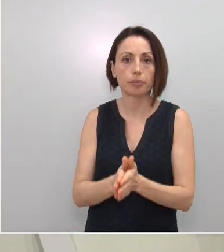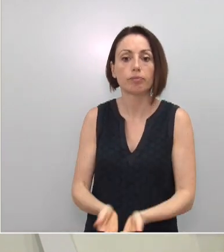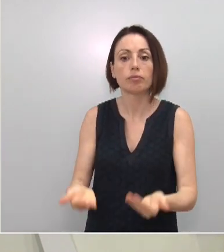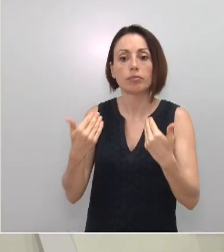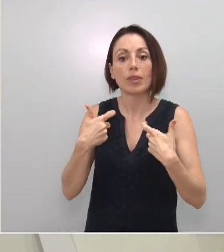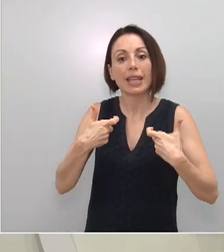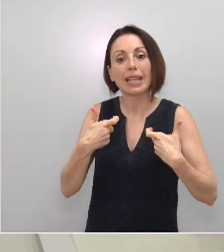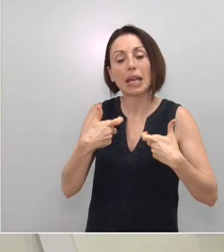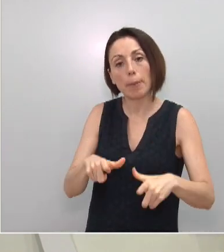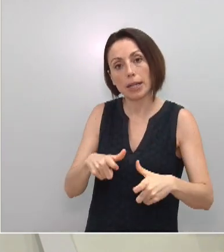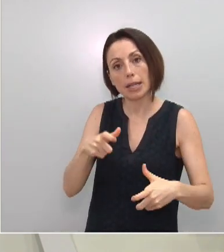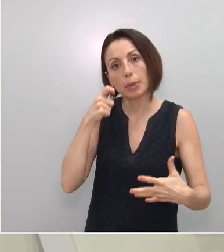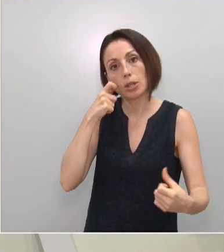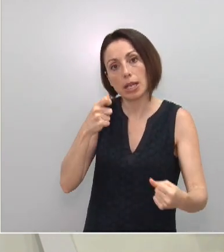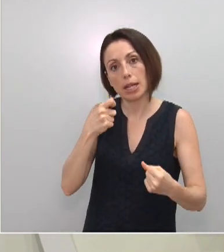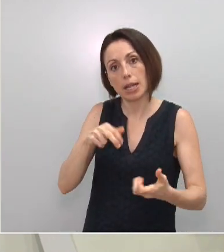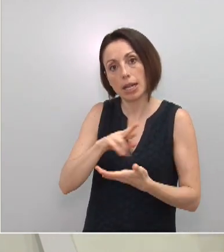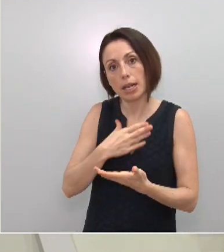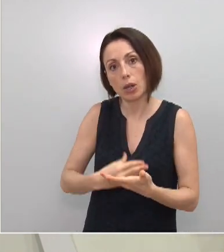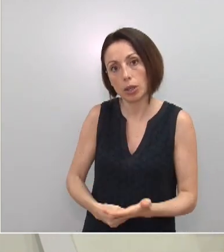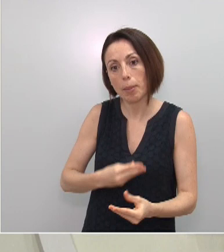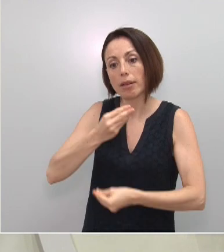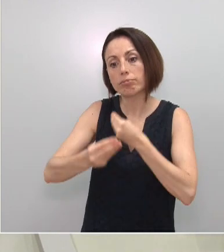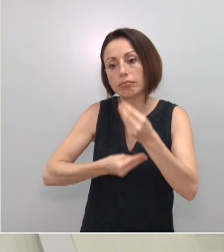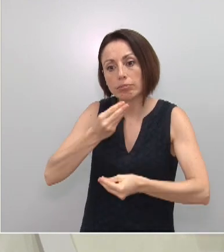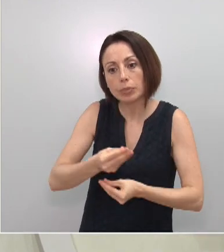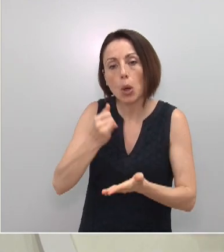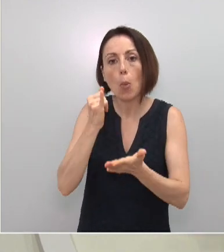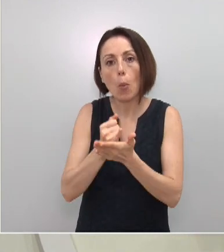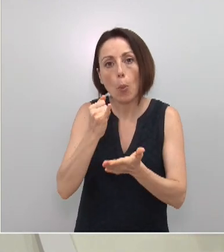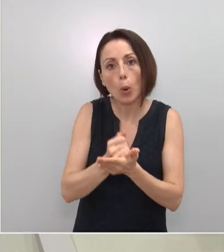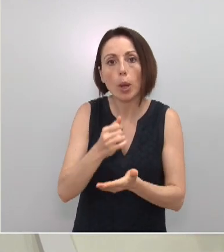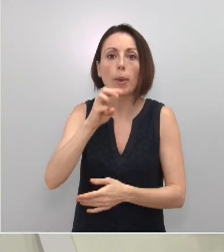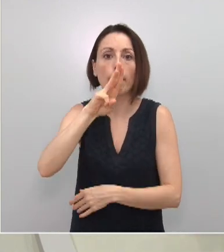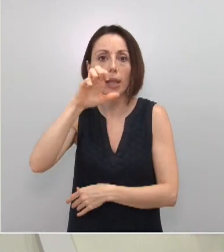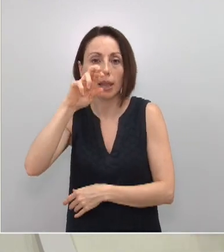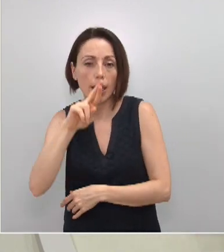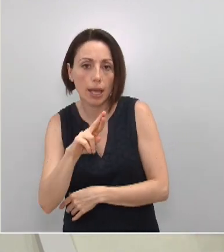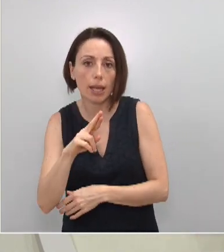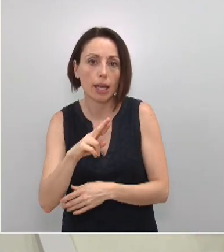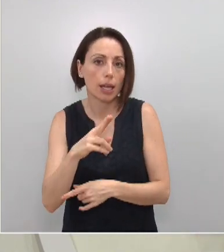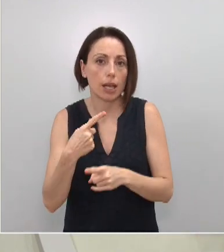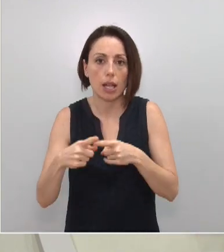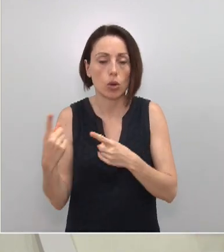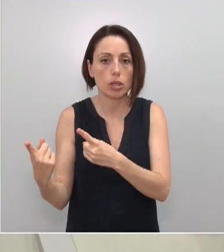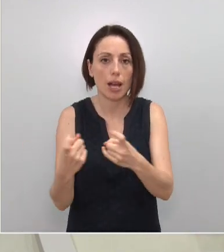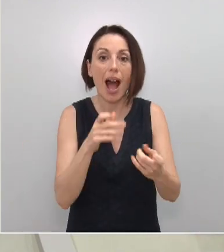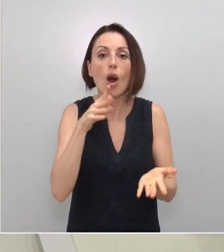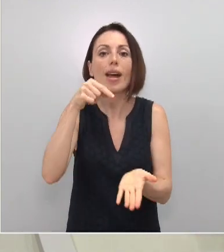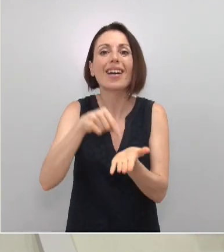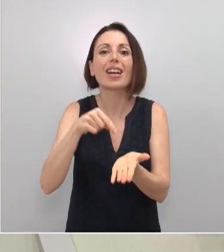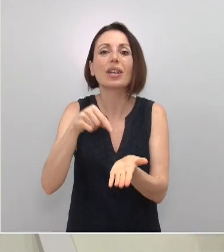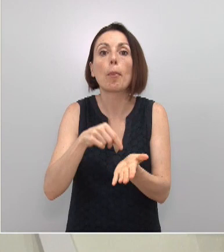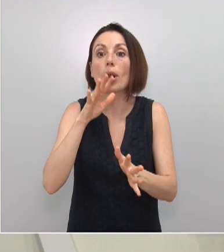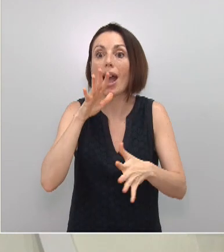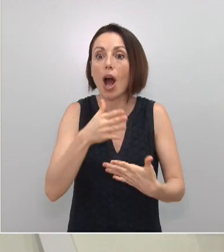Departamento de Salud de la región de Murcia para la elaboración de todas las pruebas y de los PCRs que fueran necesarios, lo que estamos reivindicando, porque ahora mismo no